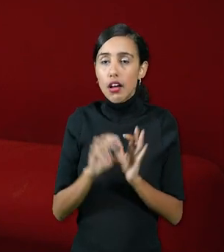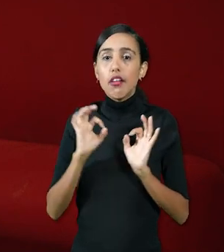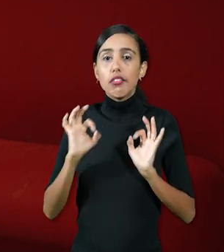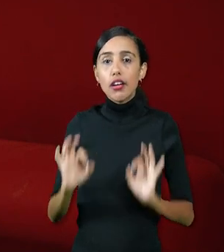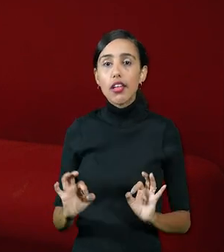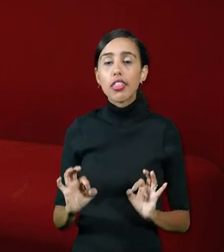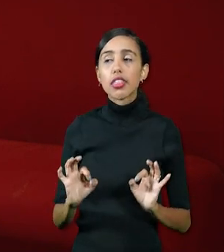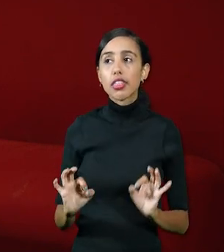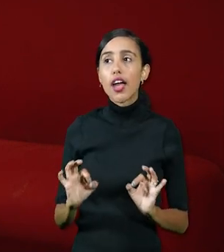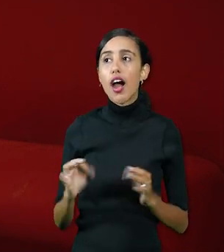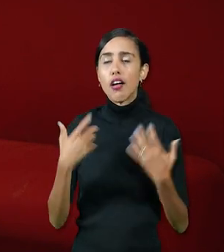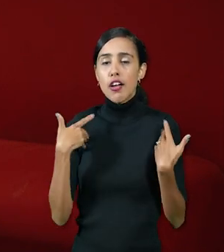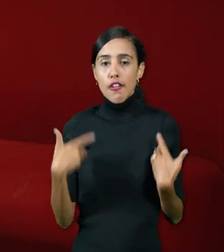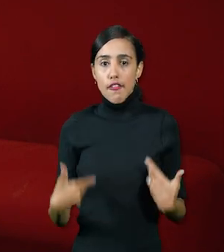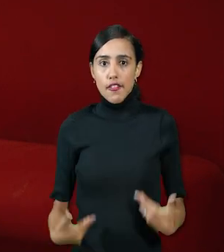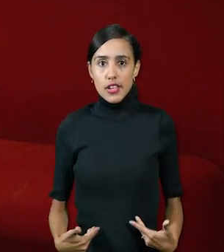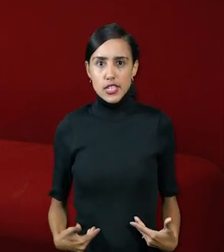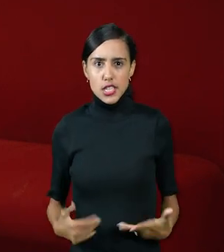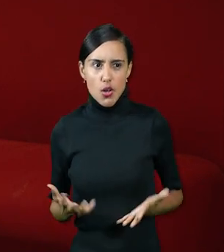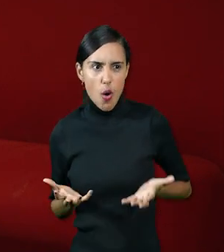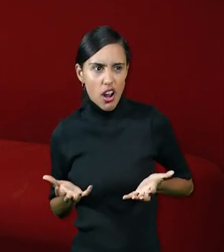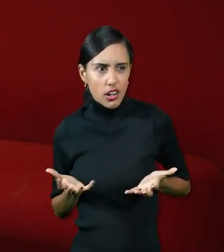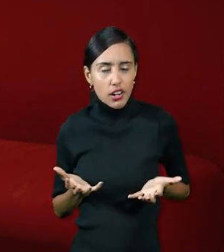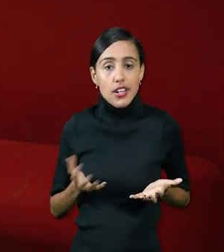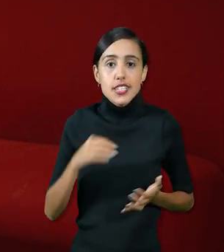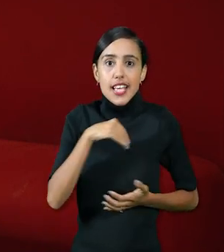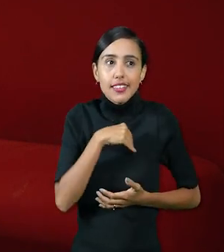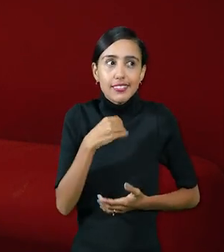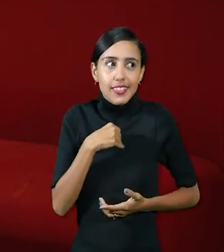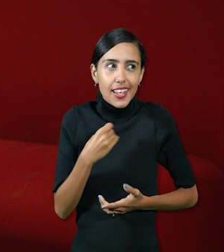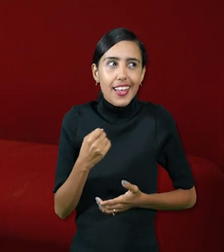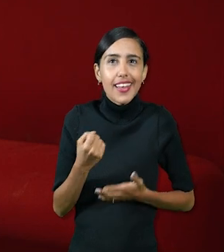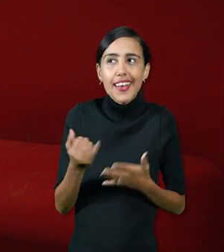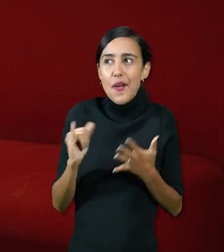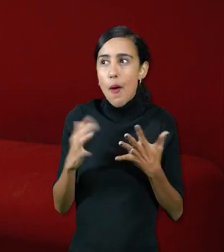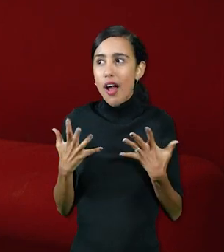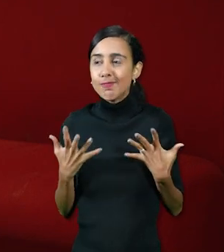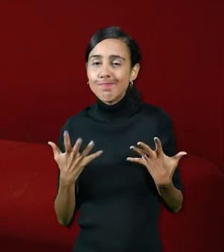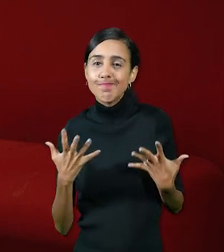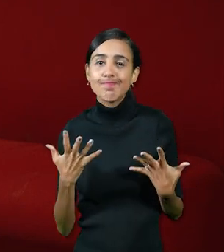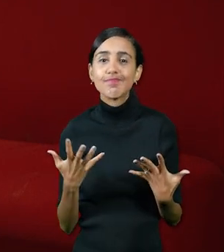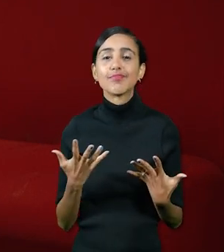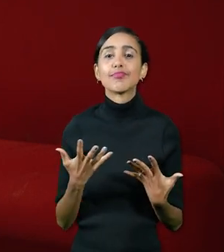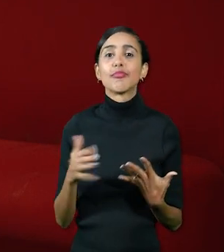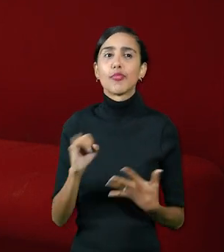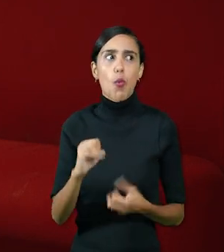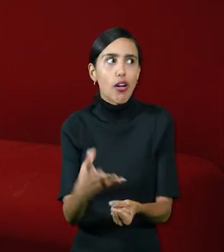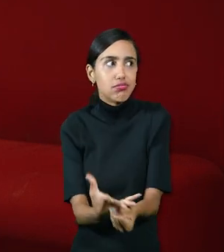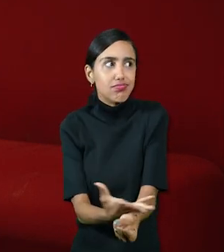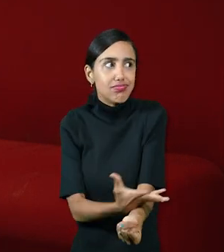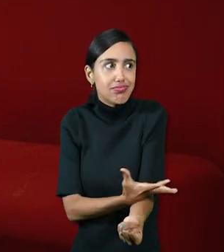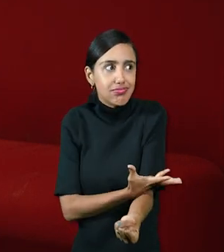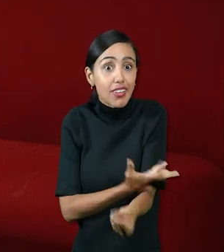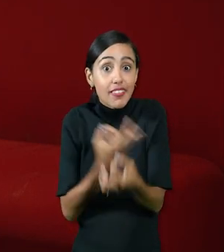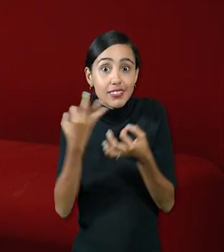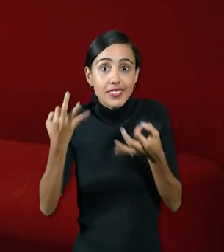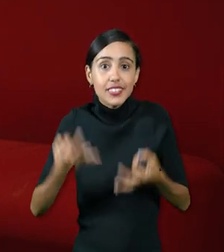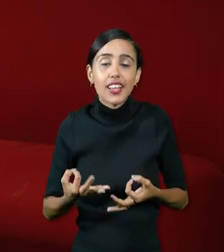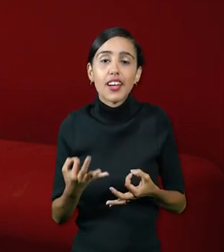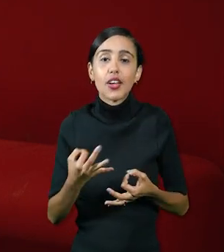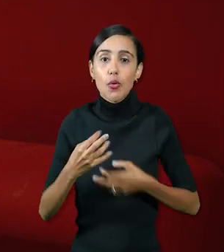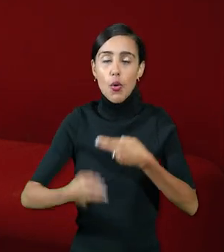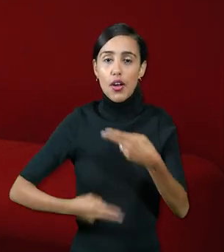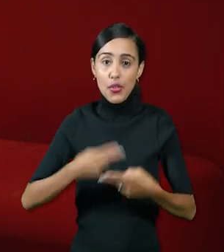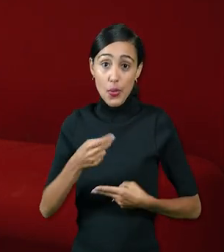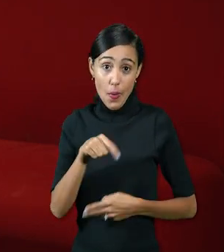verdaderamente de modo físico a cargarse con energía y con emoción y cuando hace la